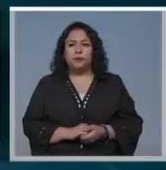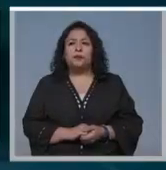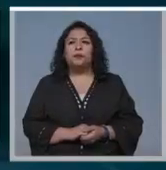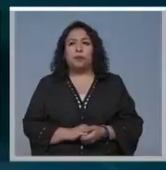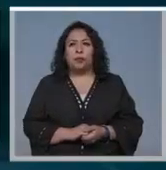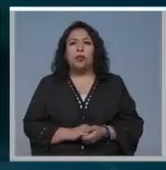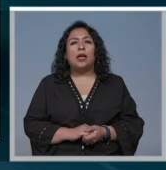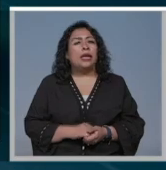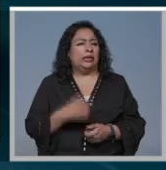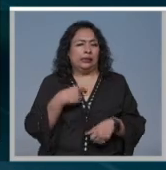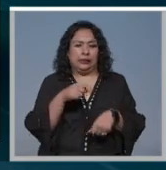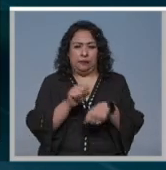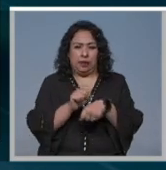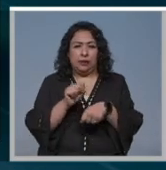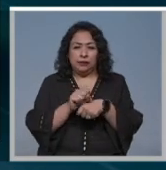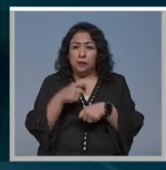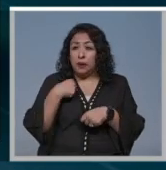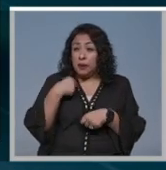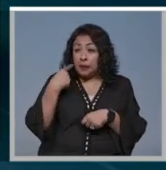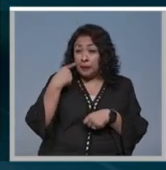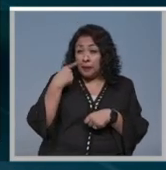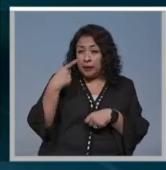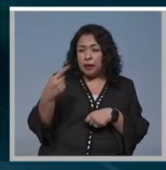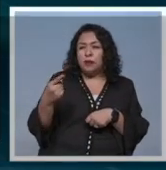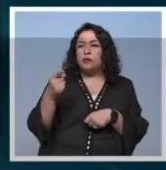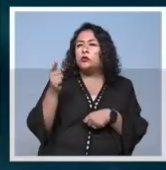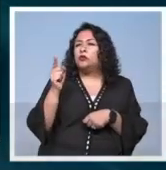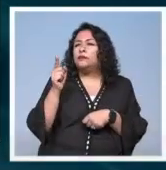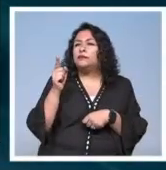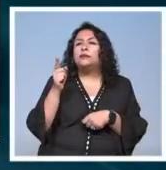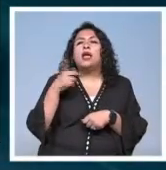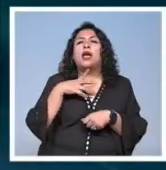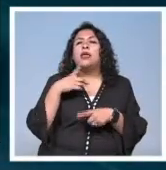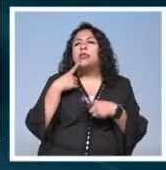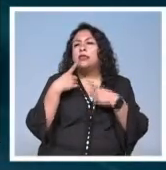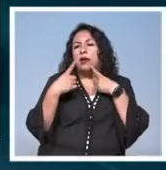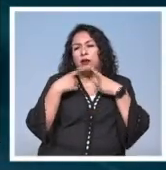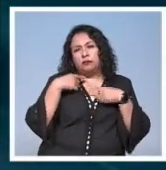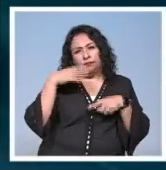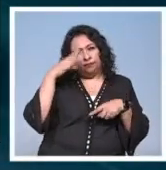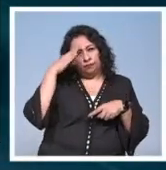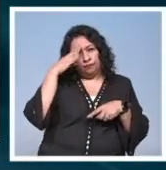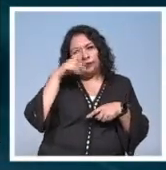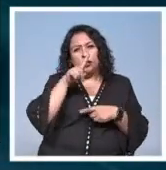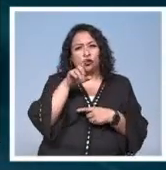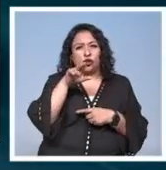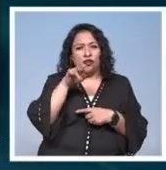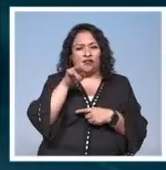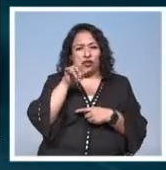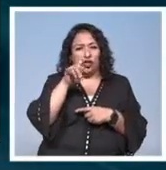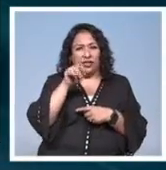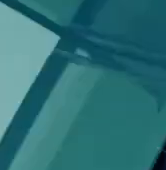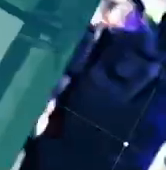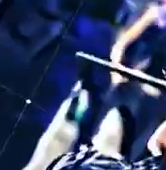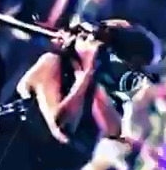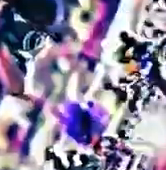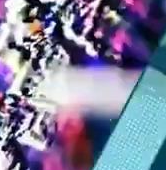como cada semana volvamos la mirada y provoquemos el diálogo y la reflexión desde la zona violeta